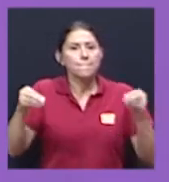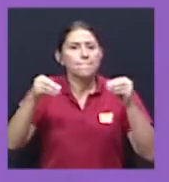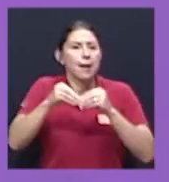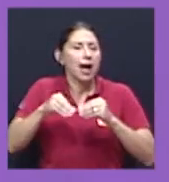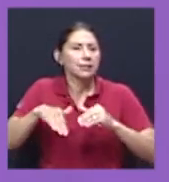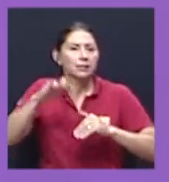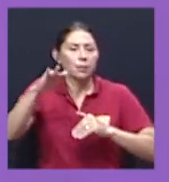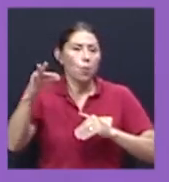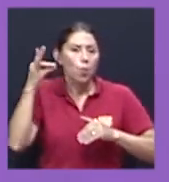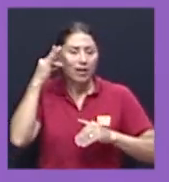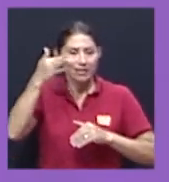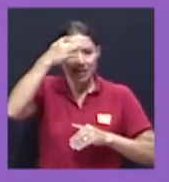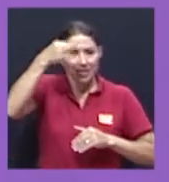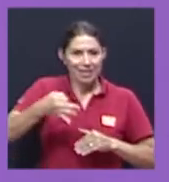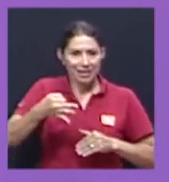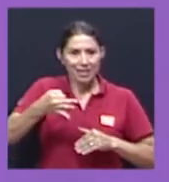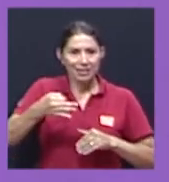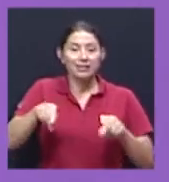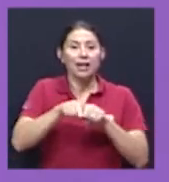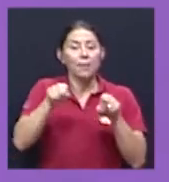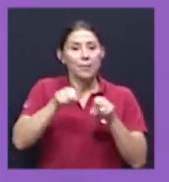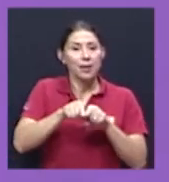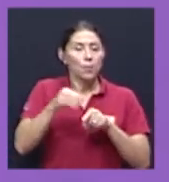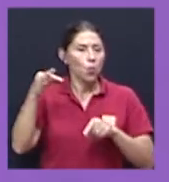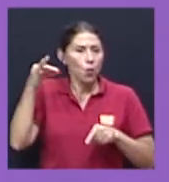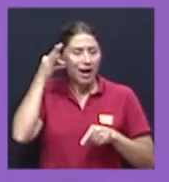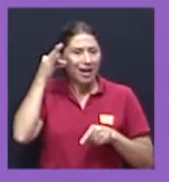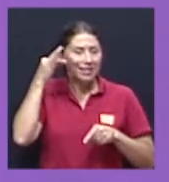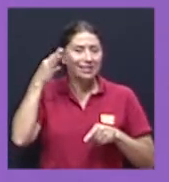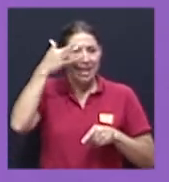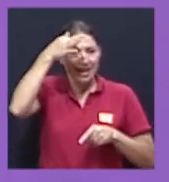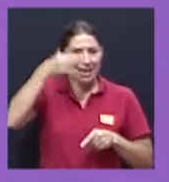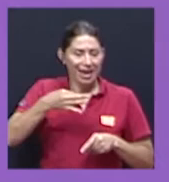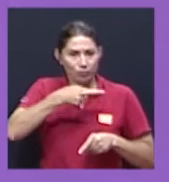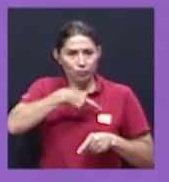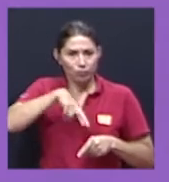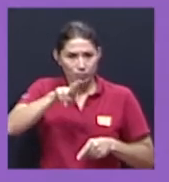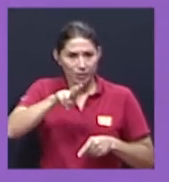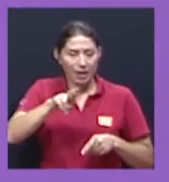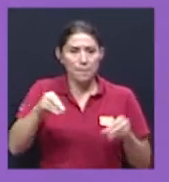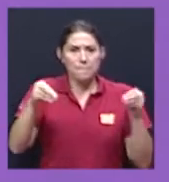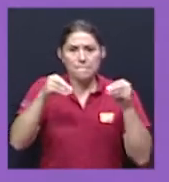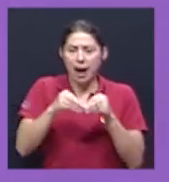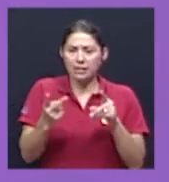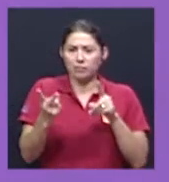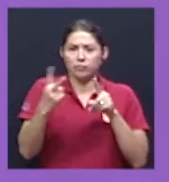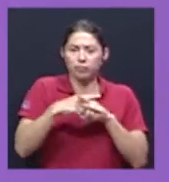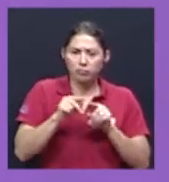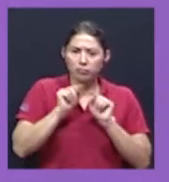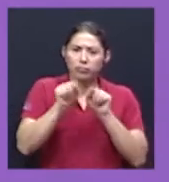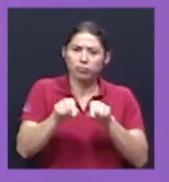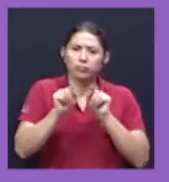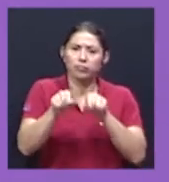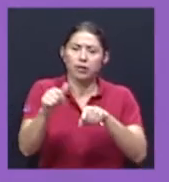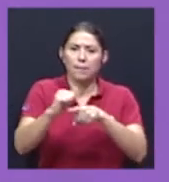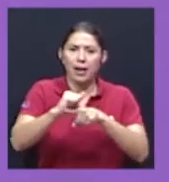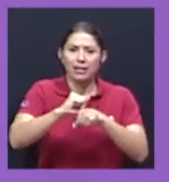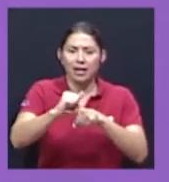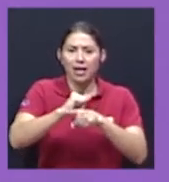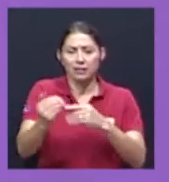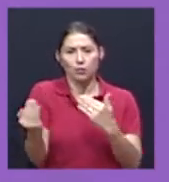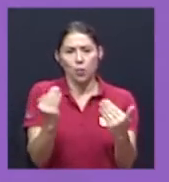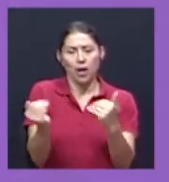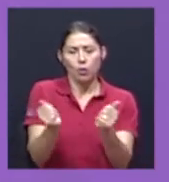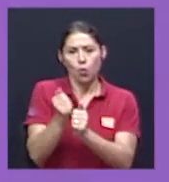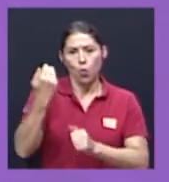mujeres creyentes que son más practicantes que los hombres. Y bueno, hay diferencias enormes también, por